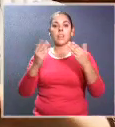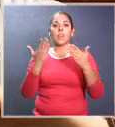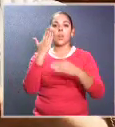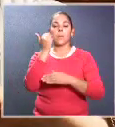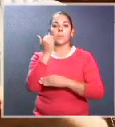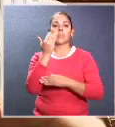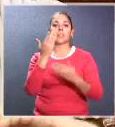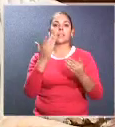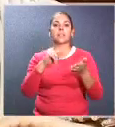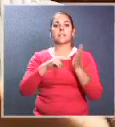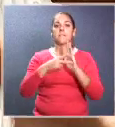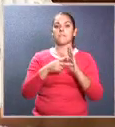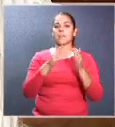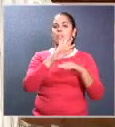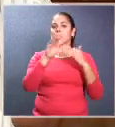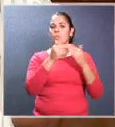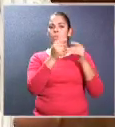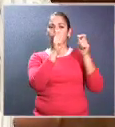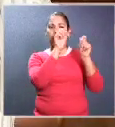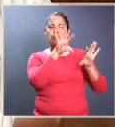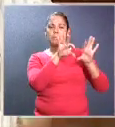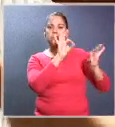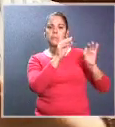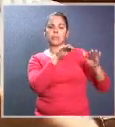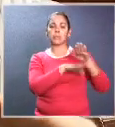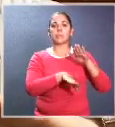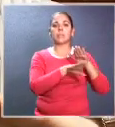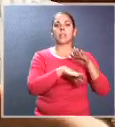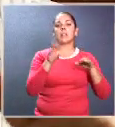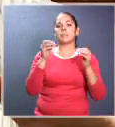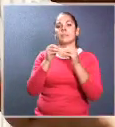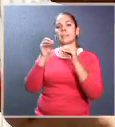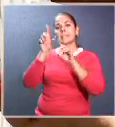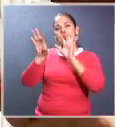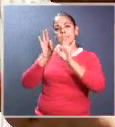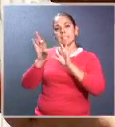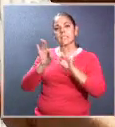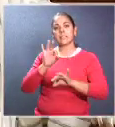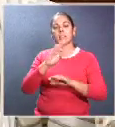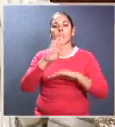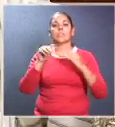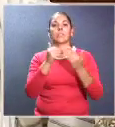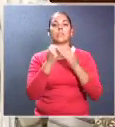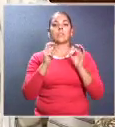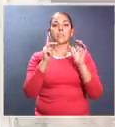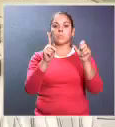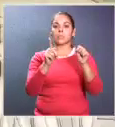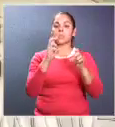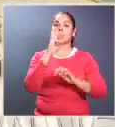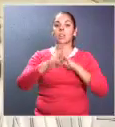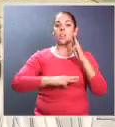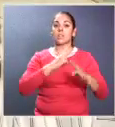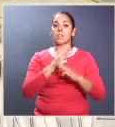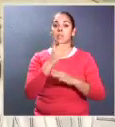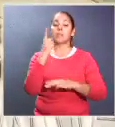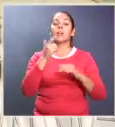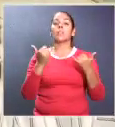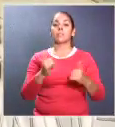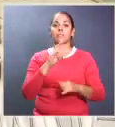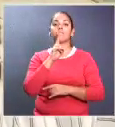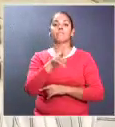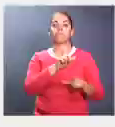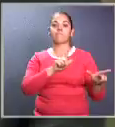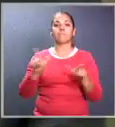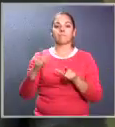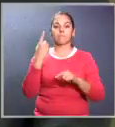abarca desde lo menos selectivo hasta lo más selectivo. Entonces toda la oportunidad del mundo para el sector ganadero. Ahora sí es cierto que estamos